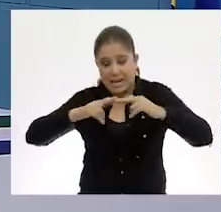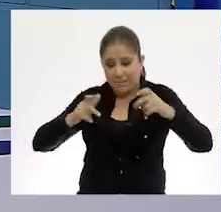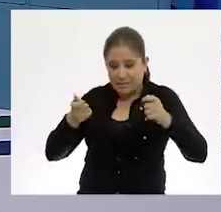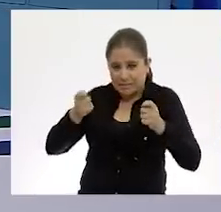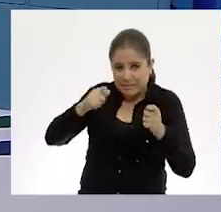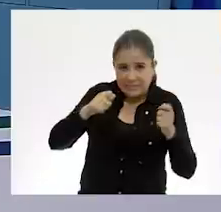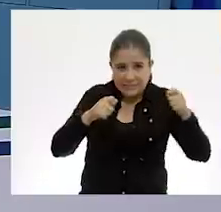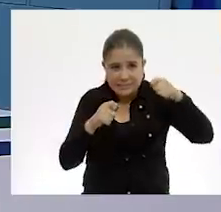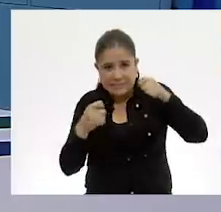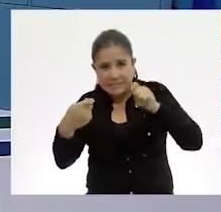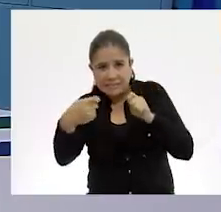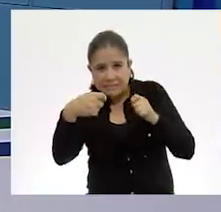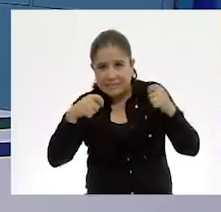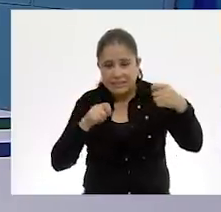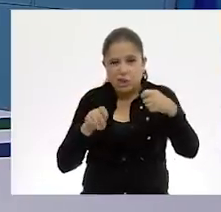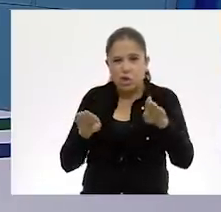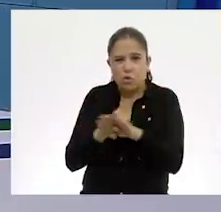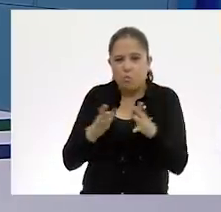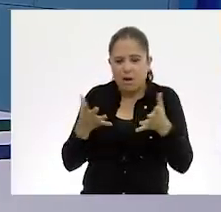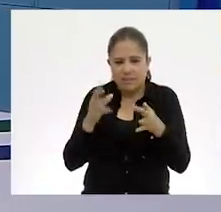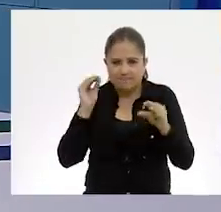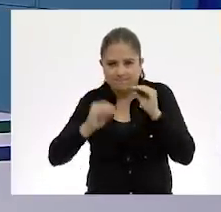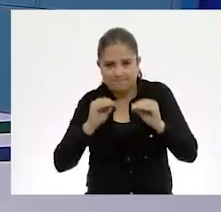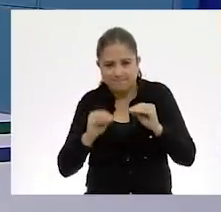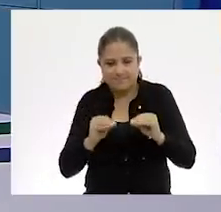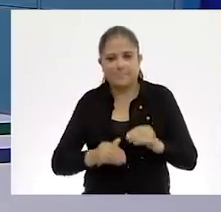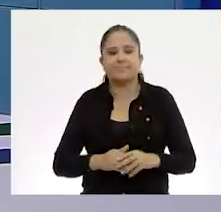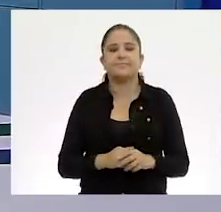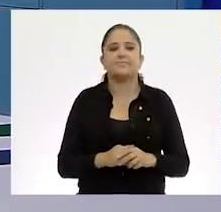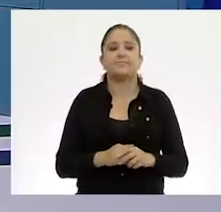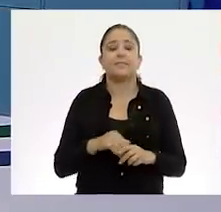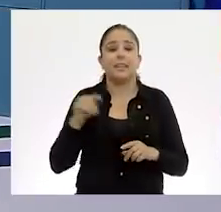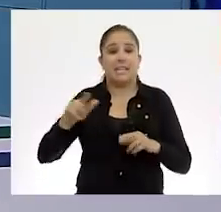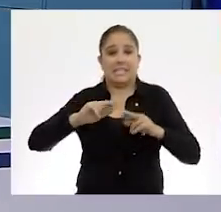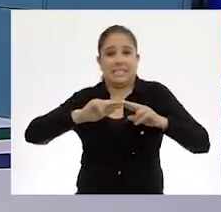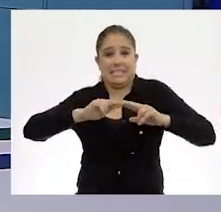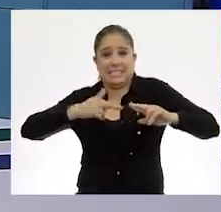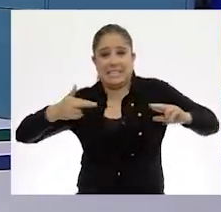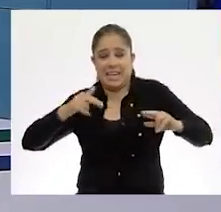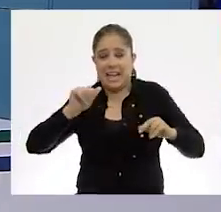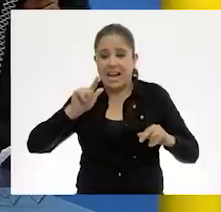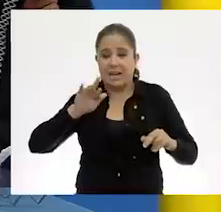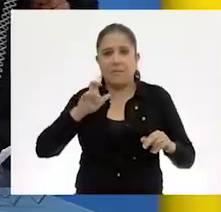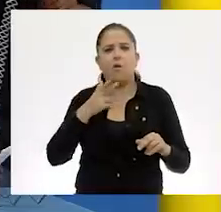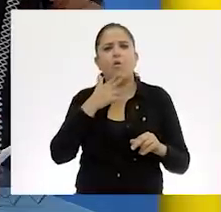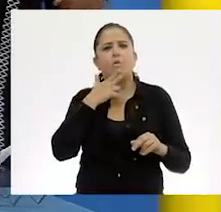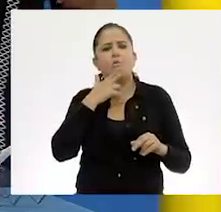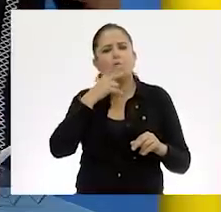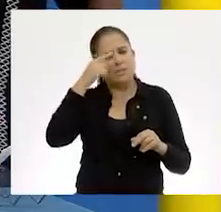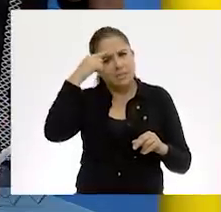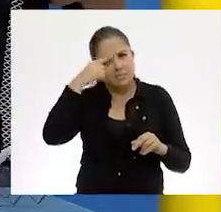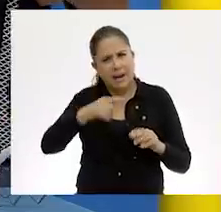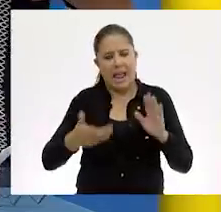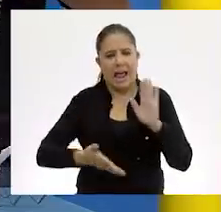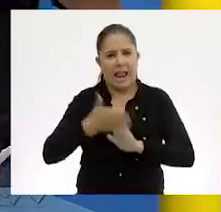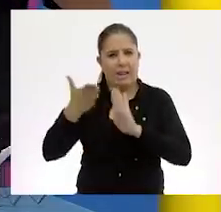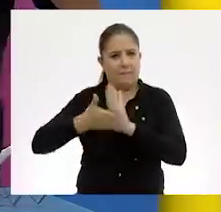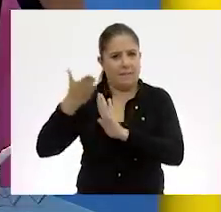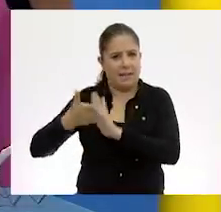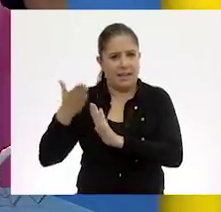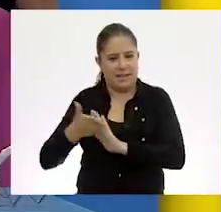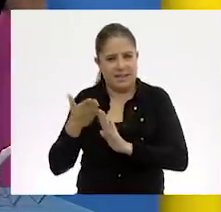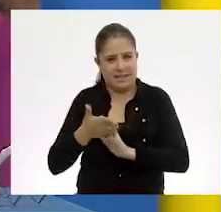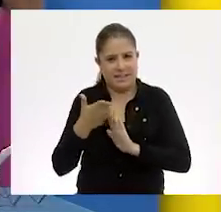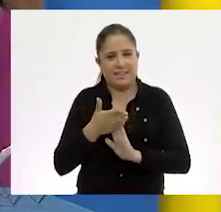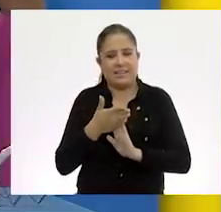de qué manera van a hacer la estructura. Este alambrito es el que se utiliza generalmente para los bañiles. Es